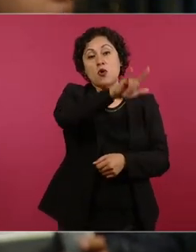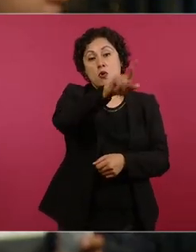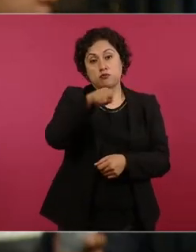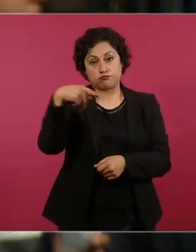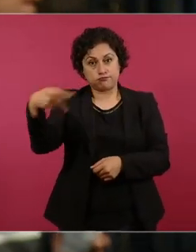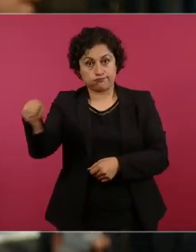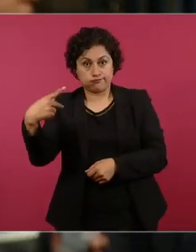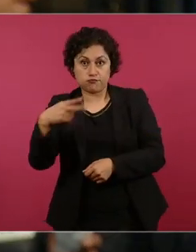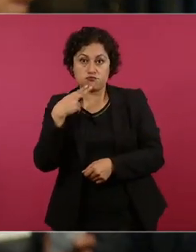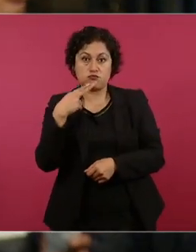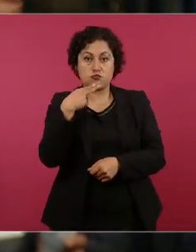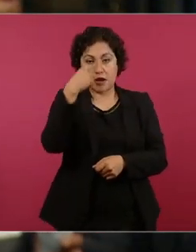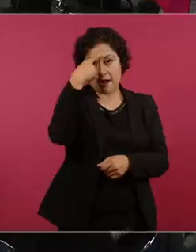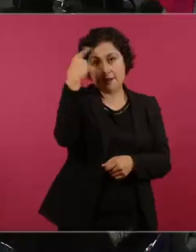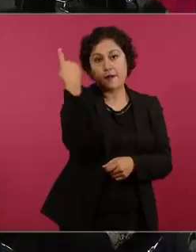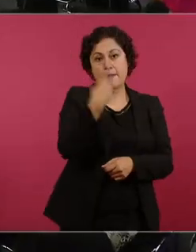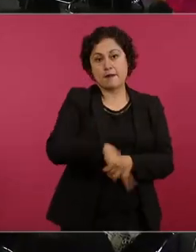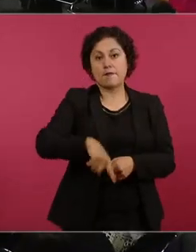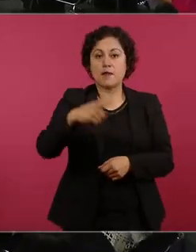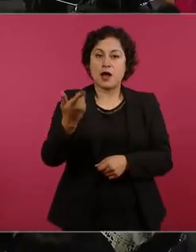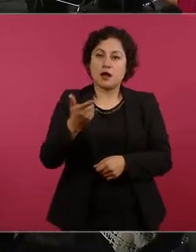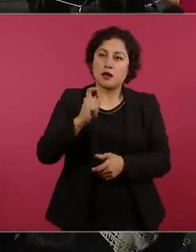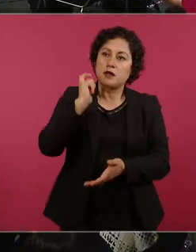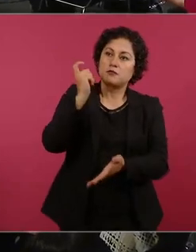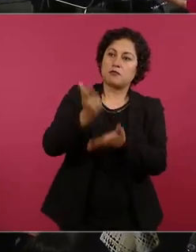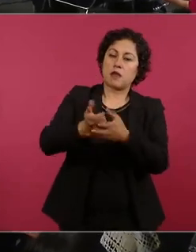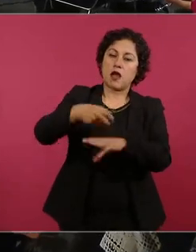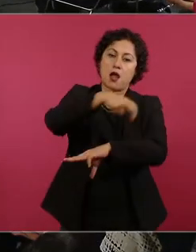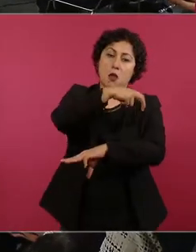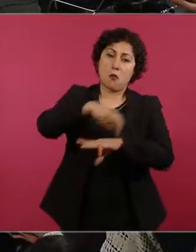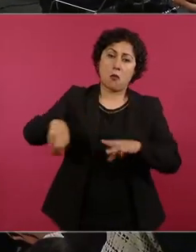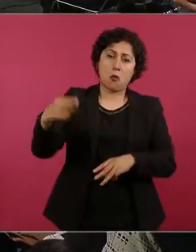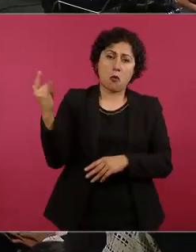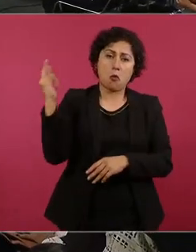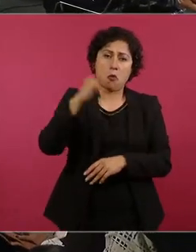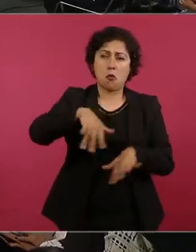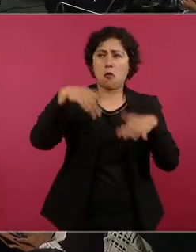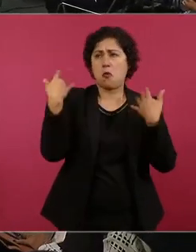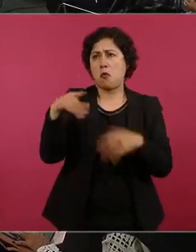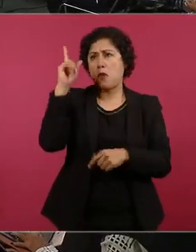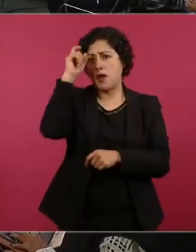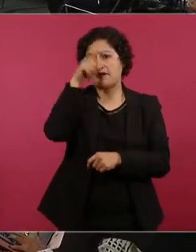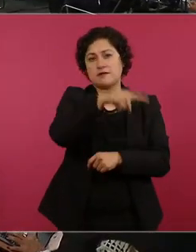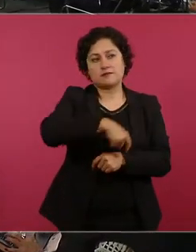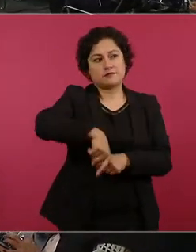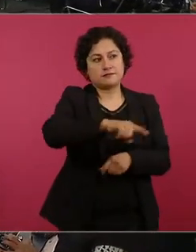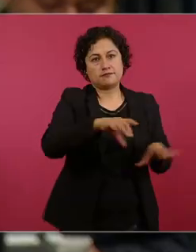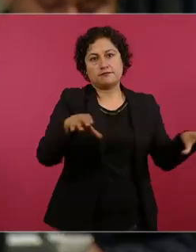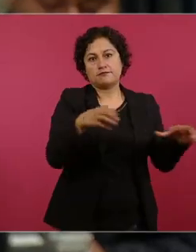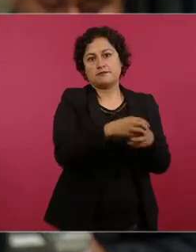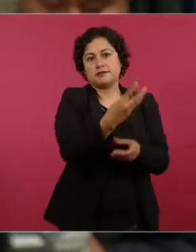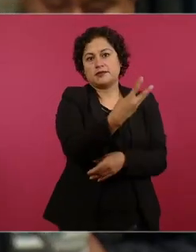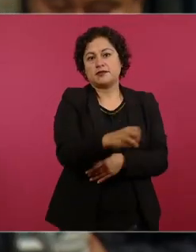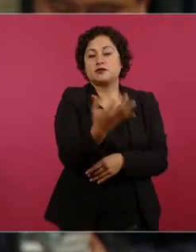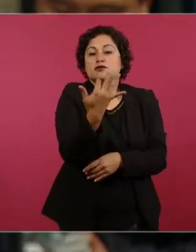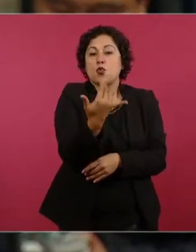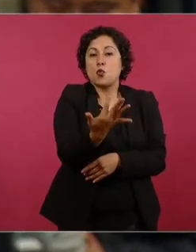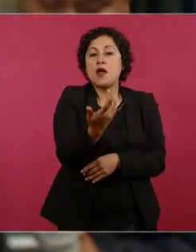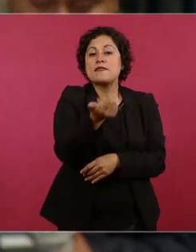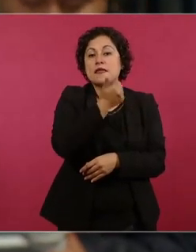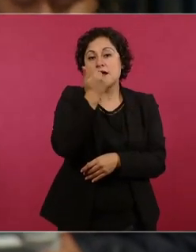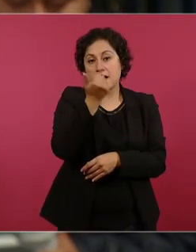costos enormes que hay porque se trata de una delegación de 150 estudiantes de San Luis Río Colorado que tienen que viajar hasta